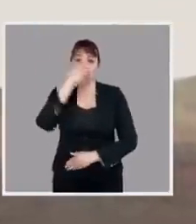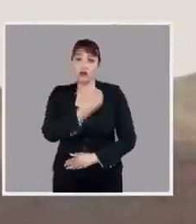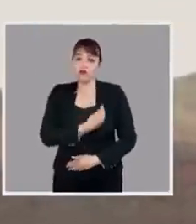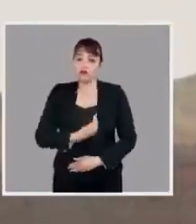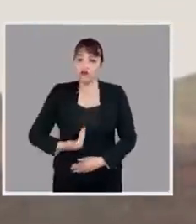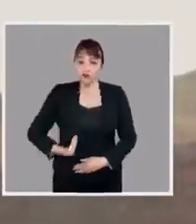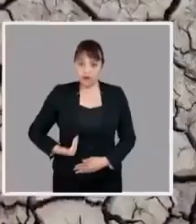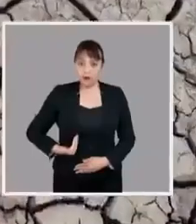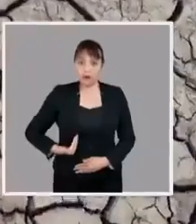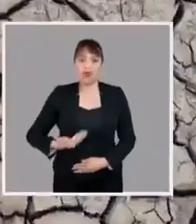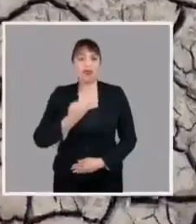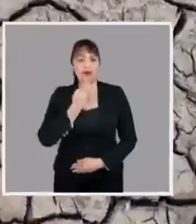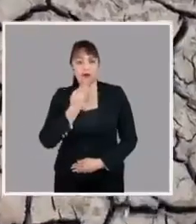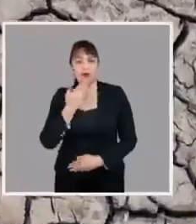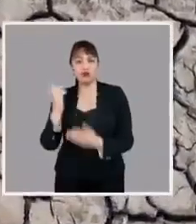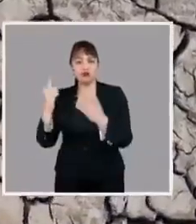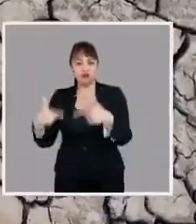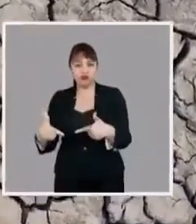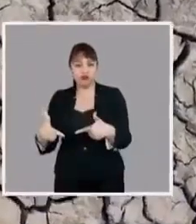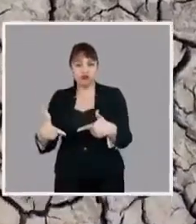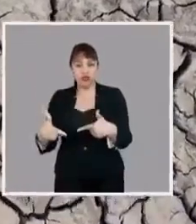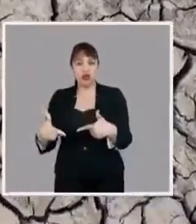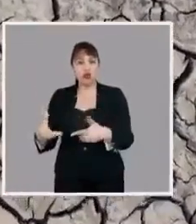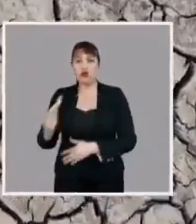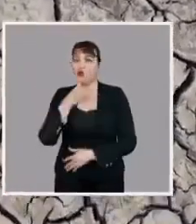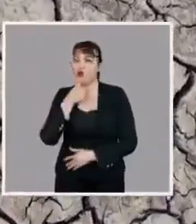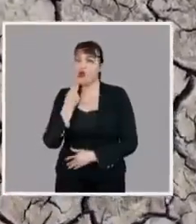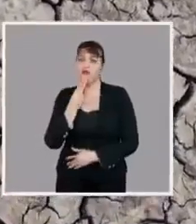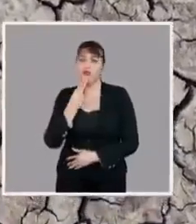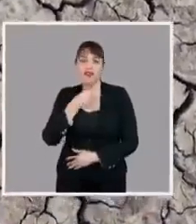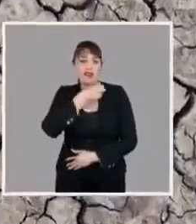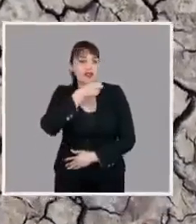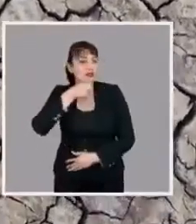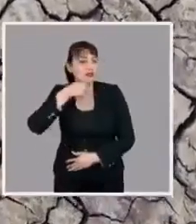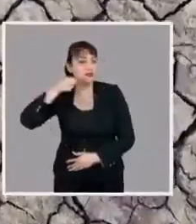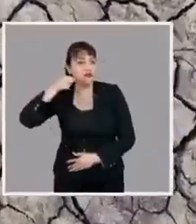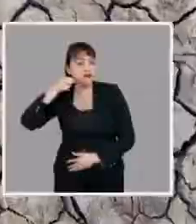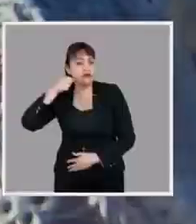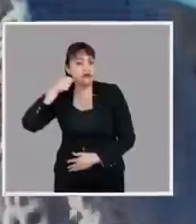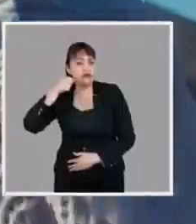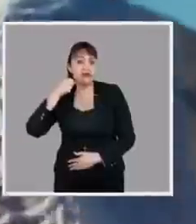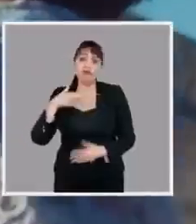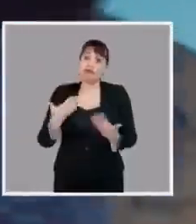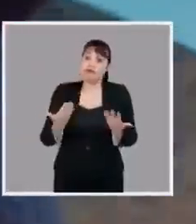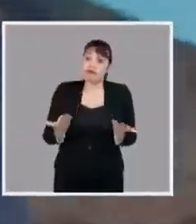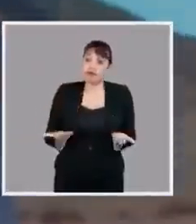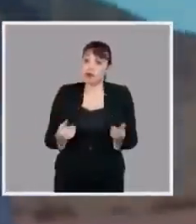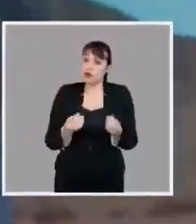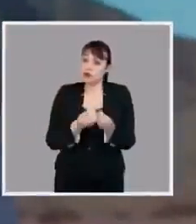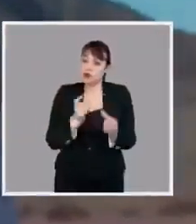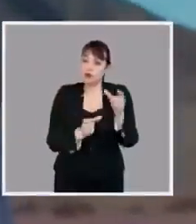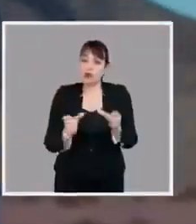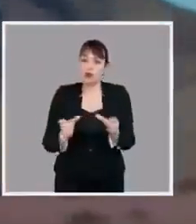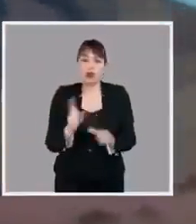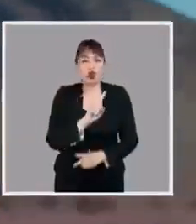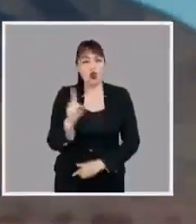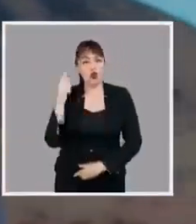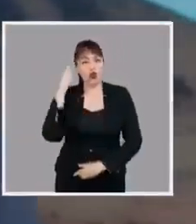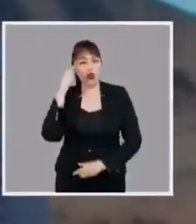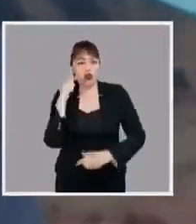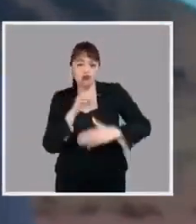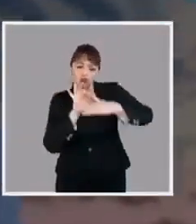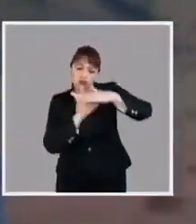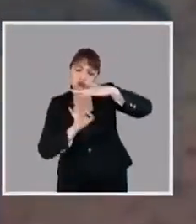en el gobierno como en la oposición la han vuelto inerte y seca. Y si bien muchos no creen que haya